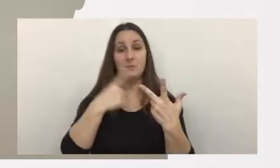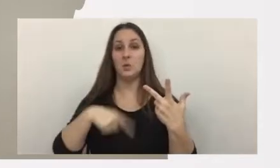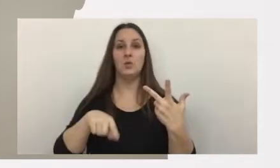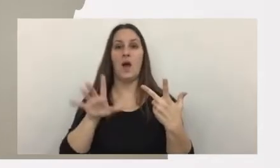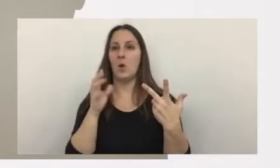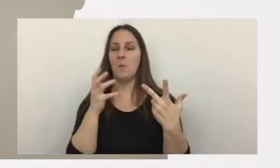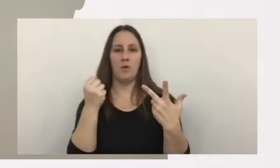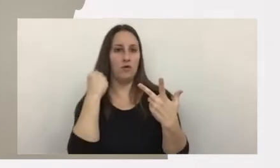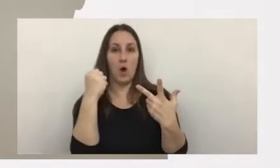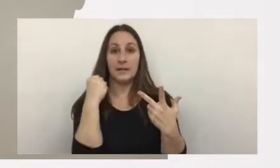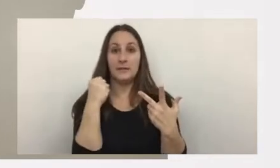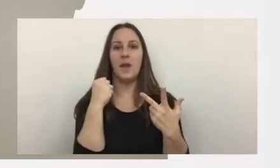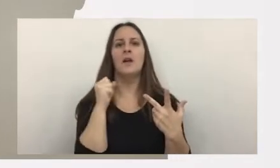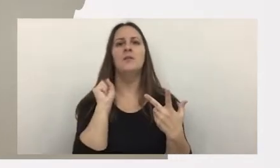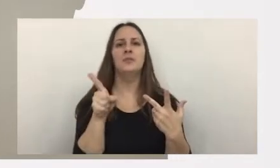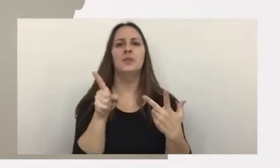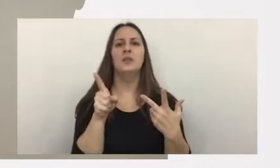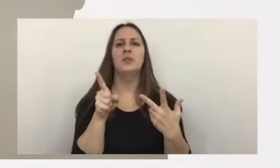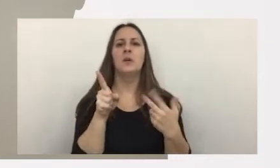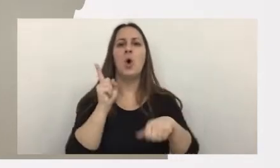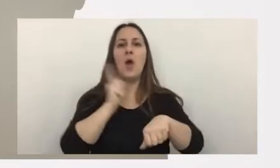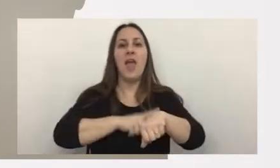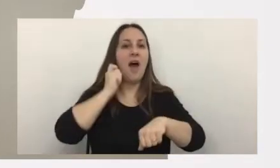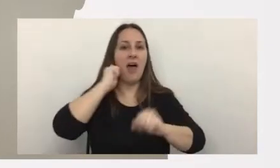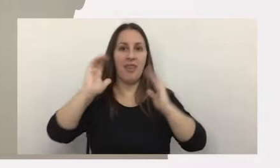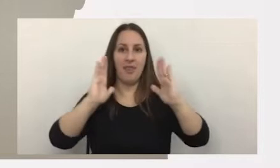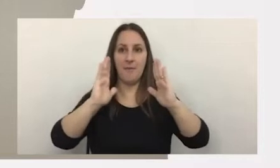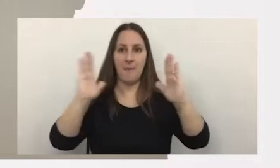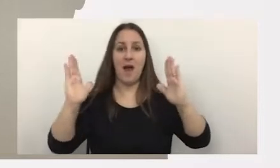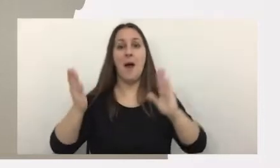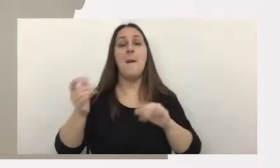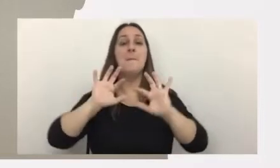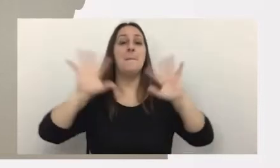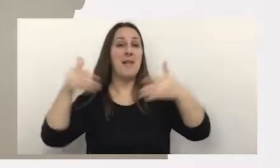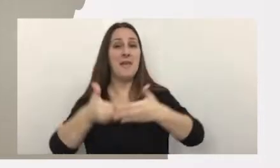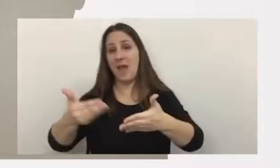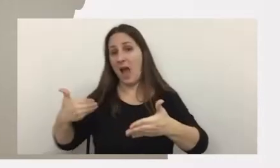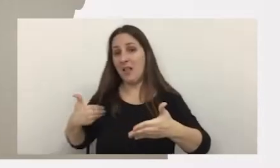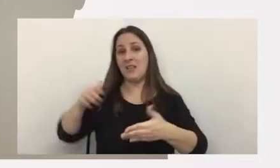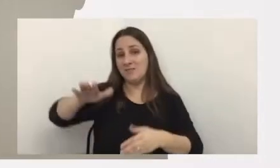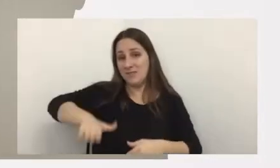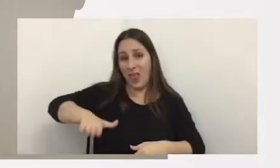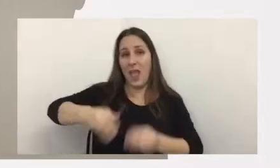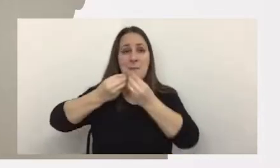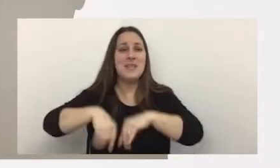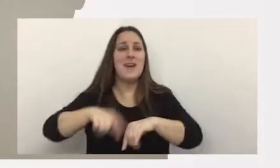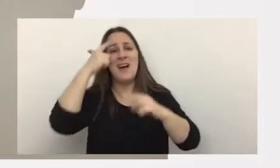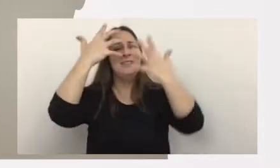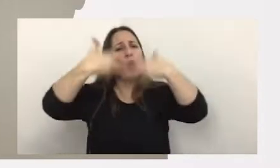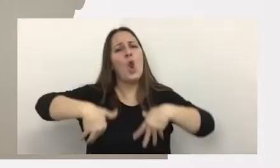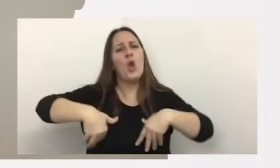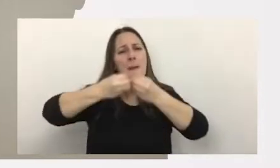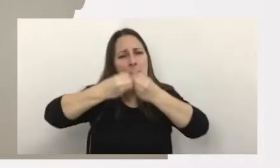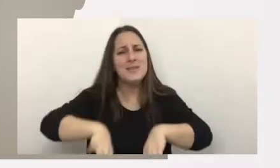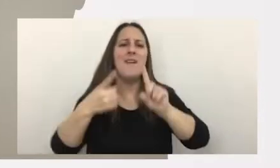virtual permanente tiene que ver con la ampliación de la franja etaria antes de la pandemia una criatura se iniciaba en tecnología a los 12 13